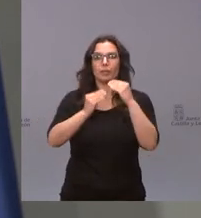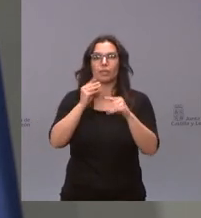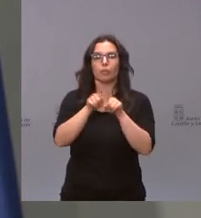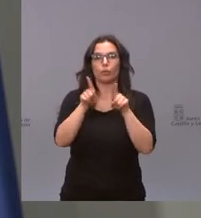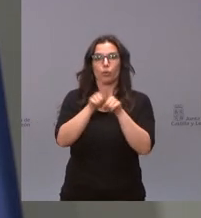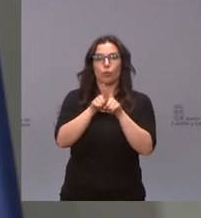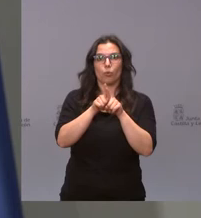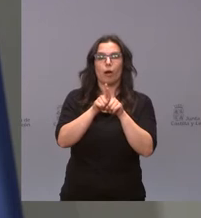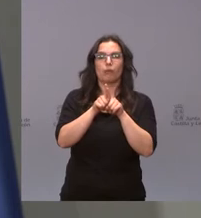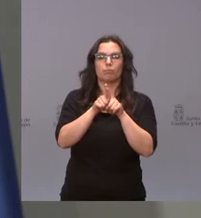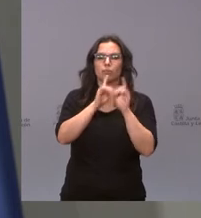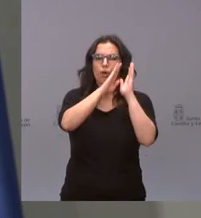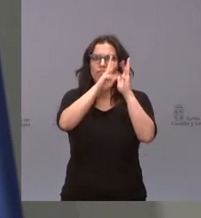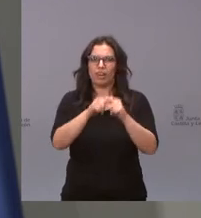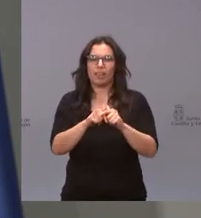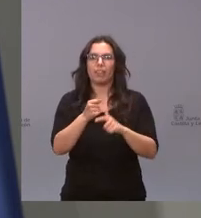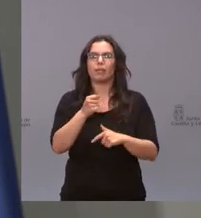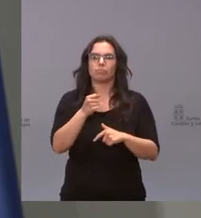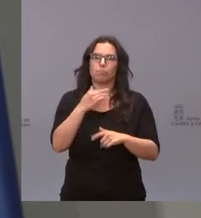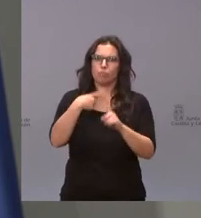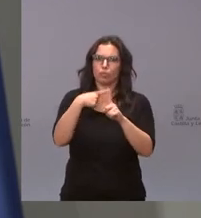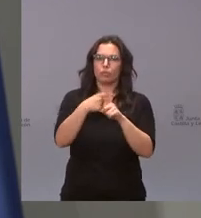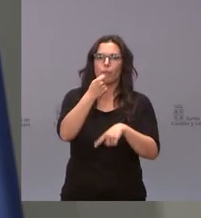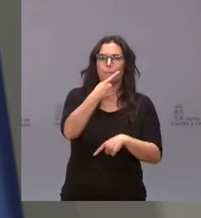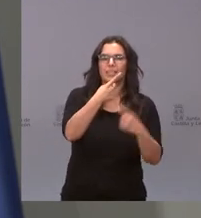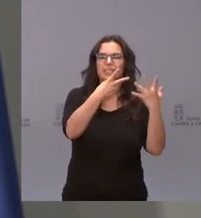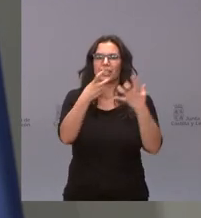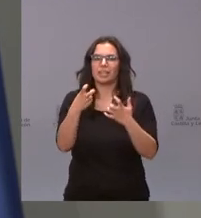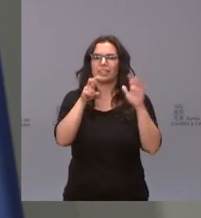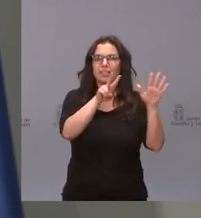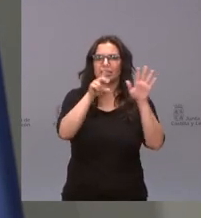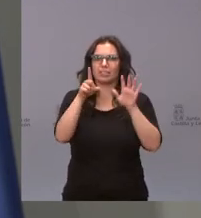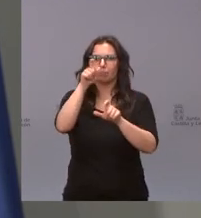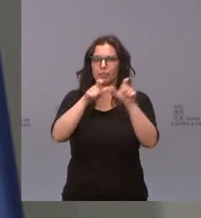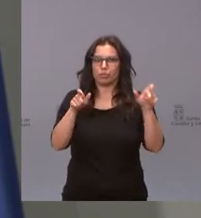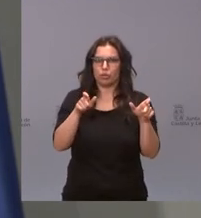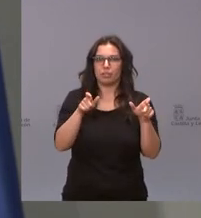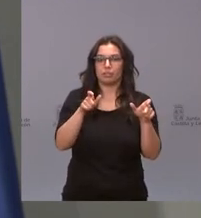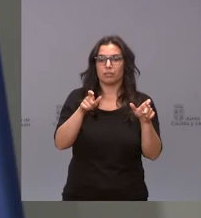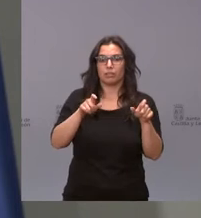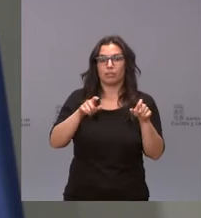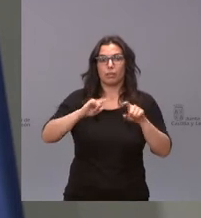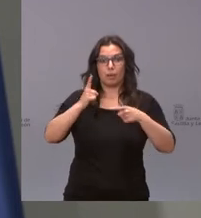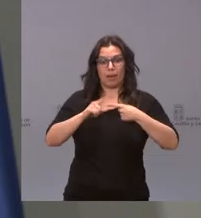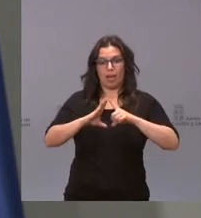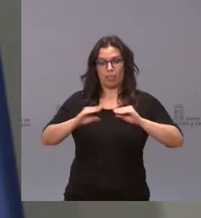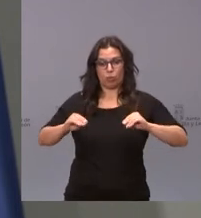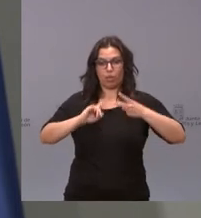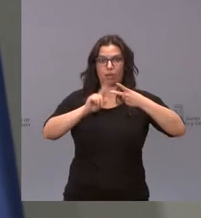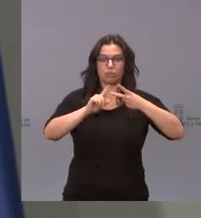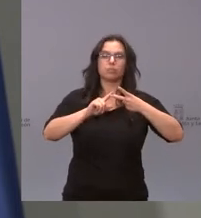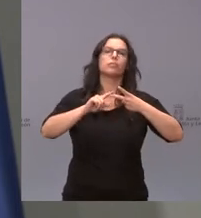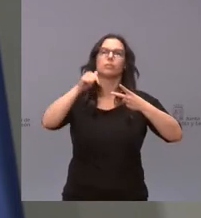continúa siendo positivo más de 1.766 personas somos la segunda comunidad después de Andalucía con un balance migratorio